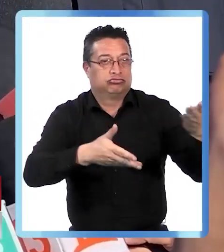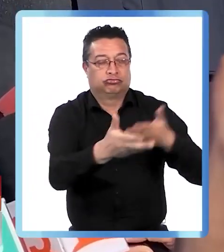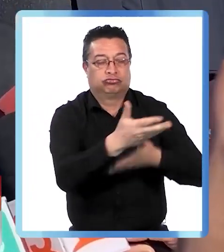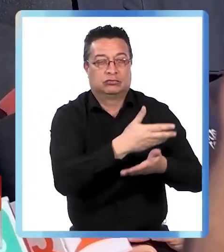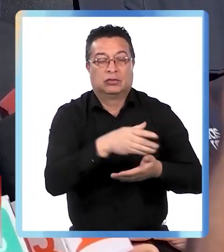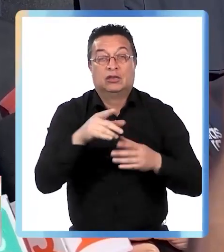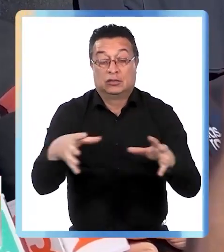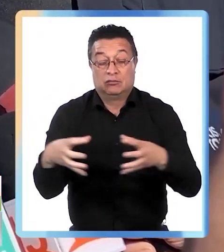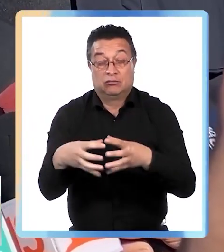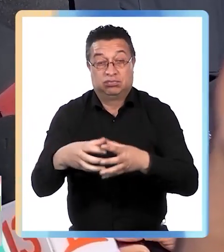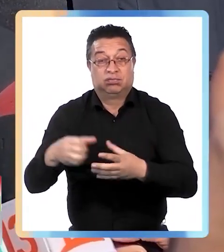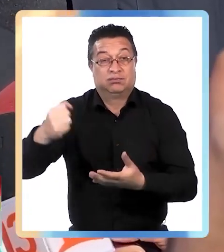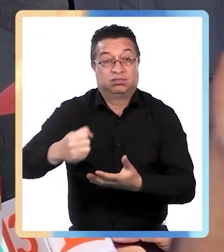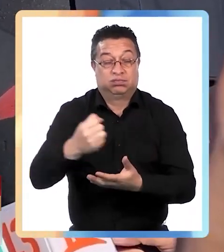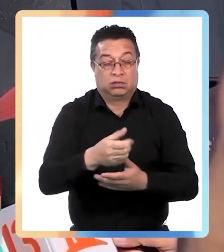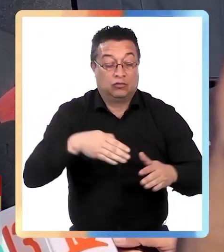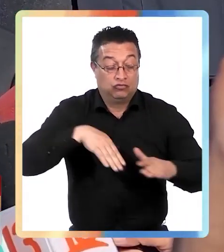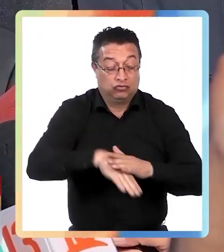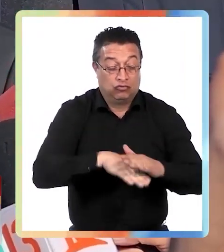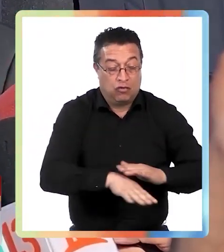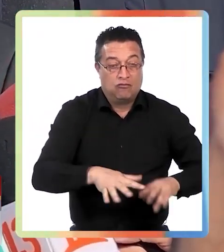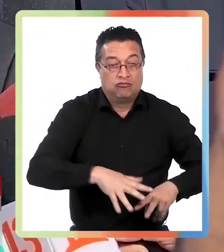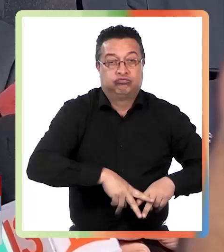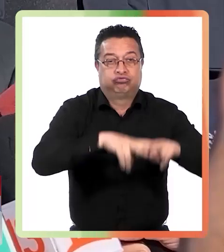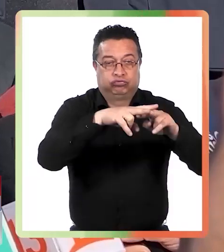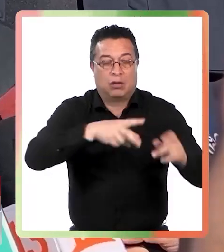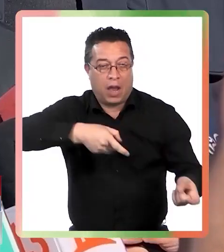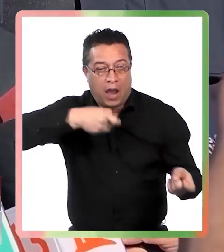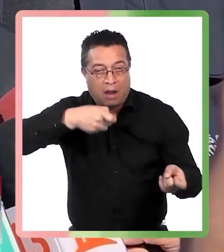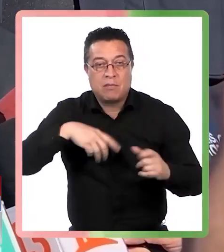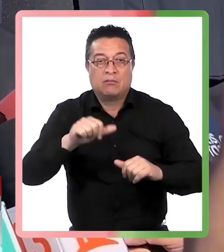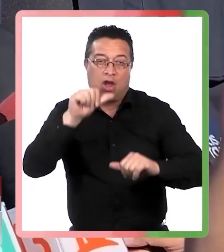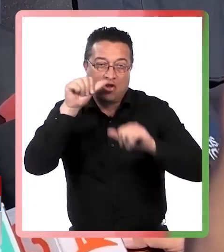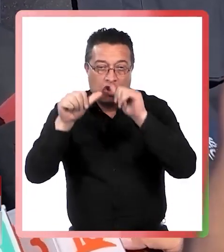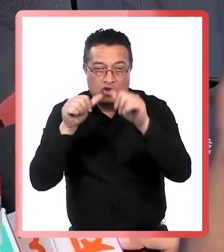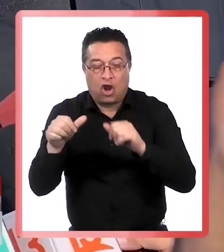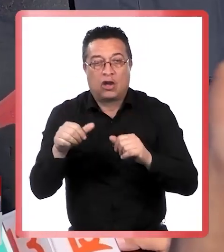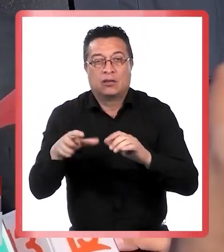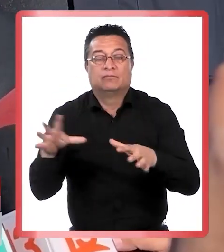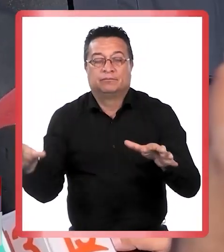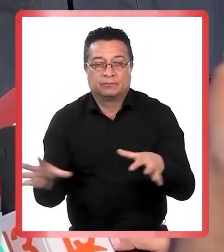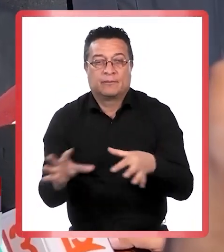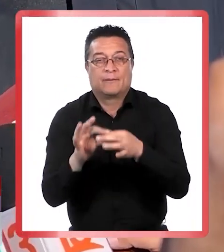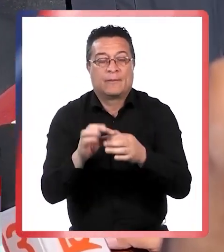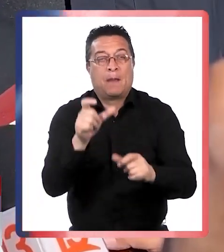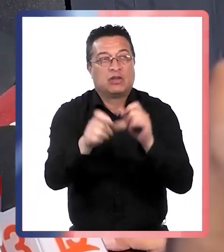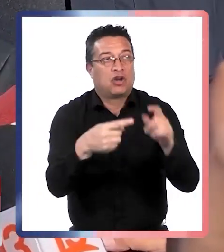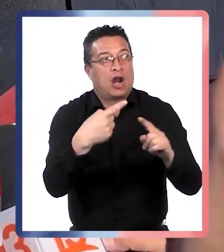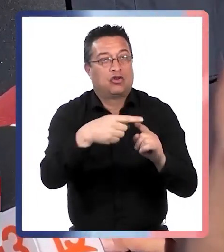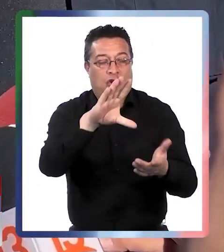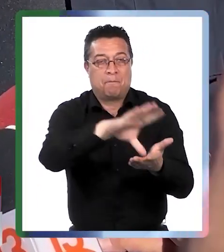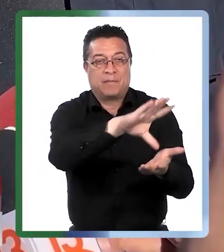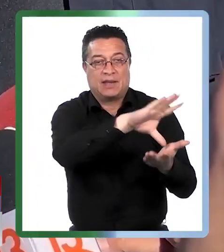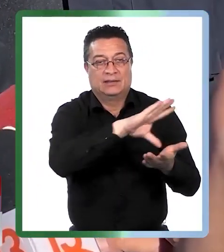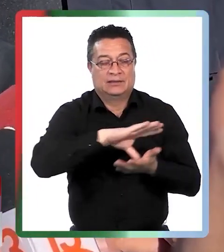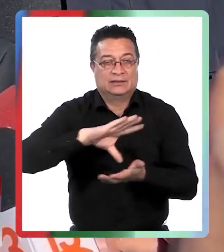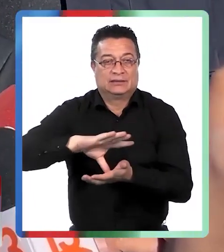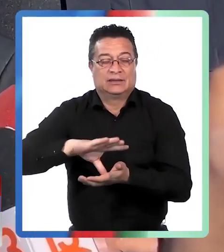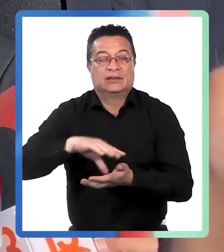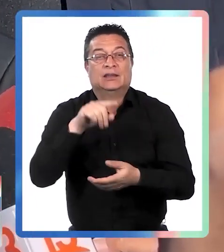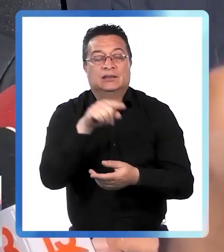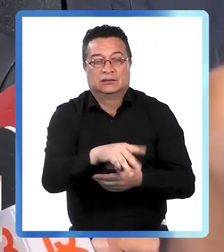acopiaba armas, drogas, vinculaba a personas extranjeras a través de,